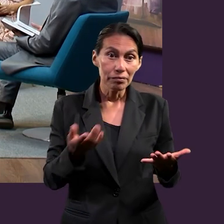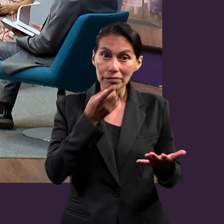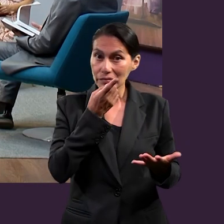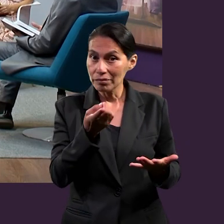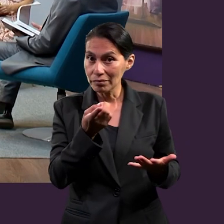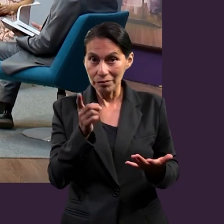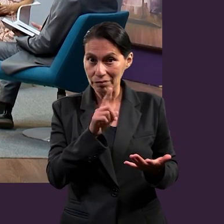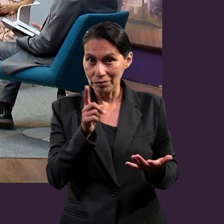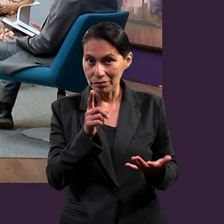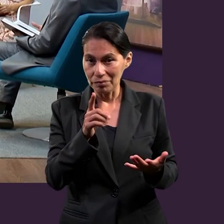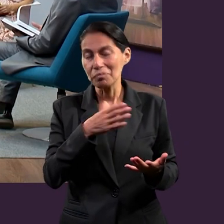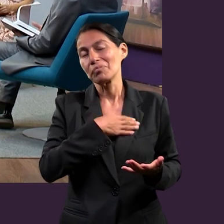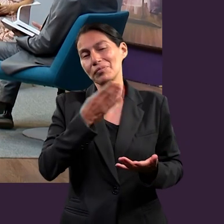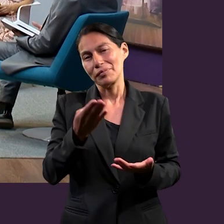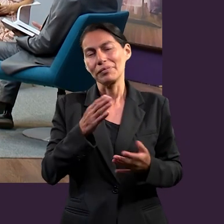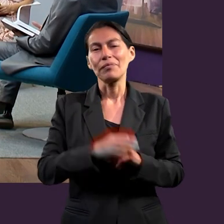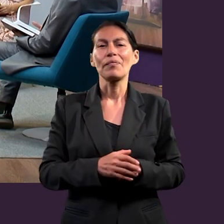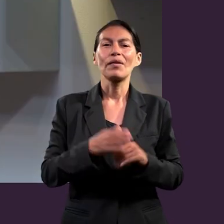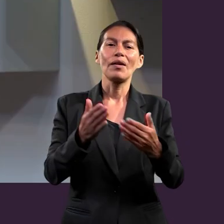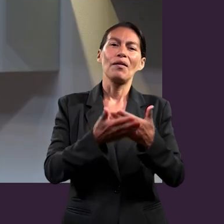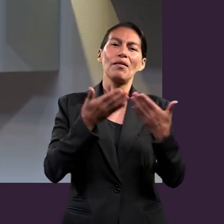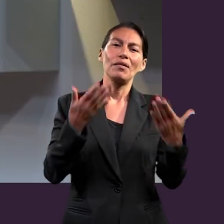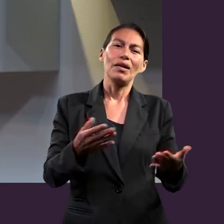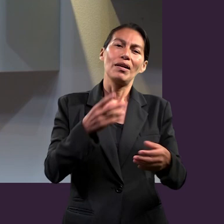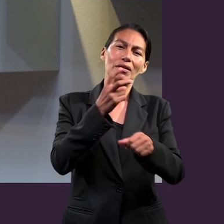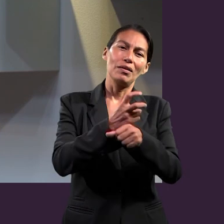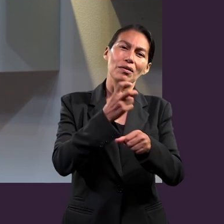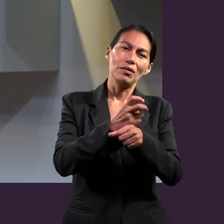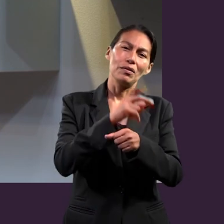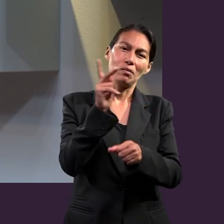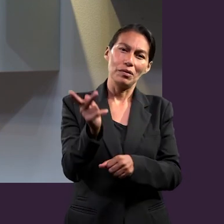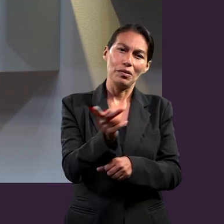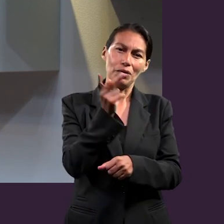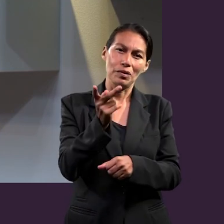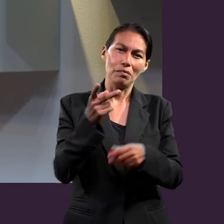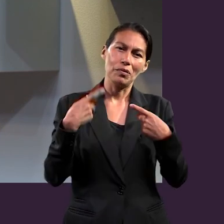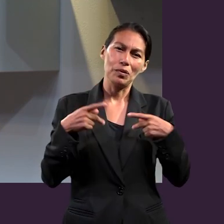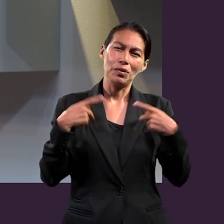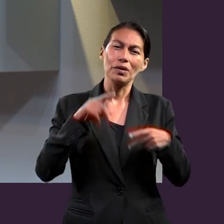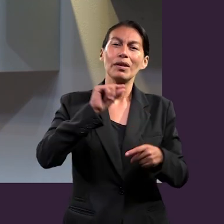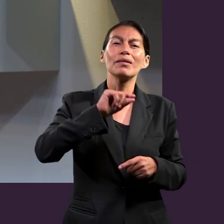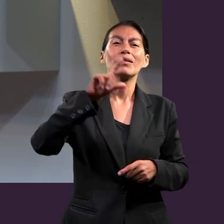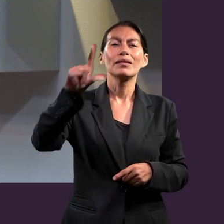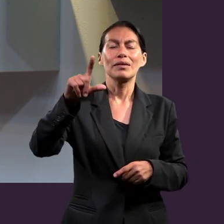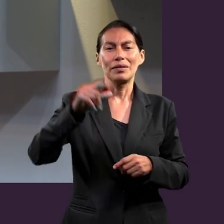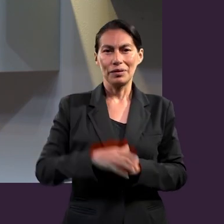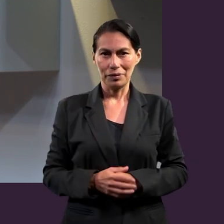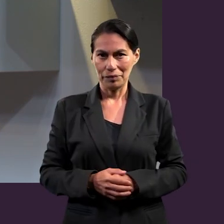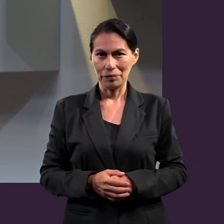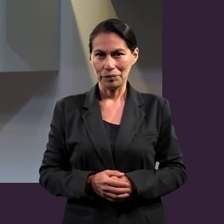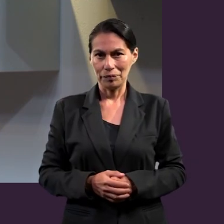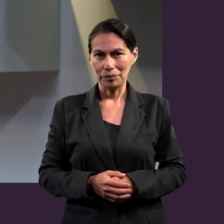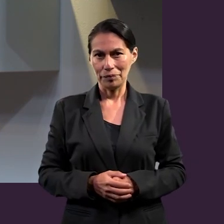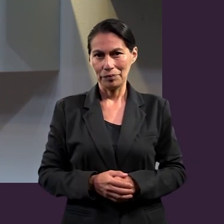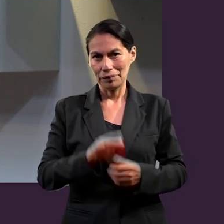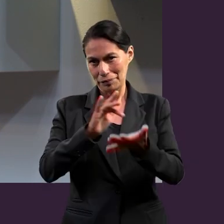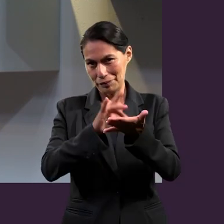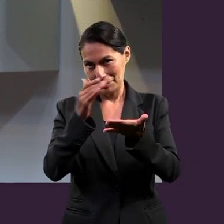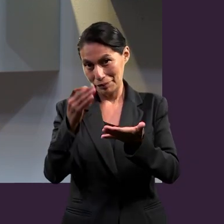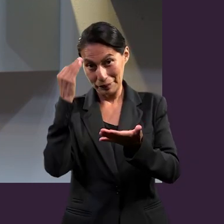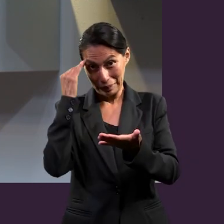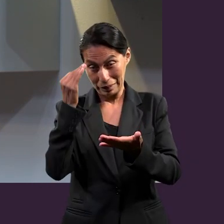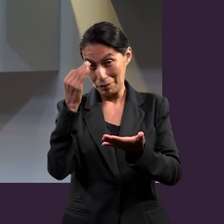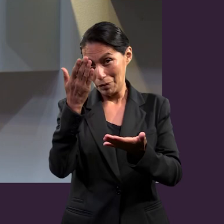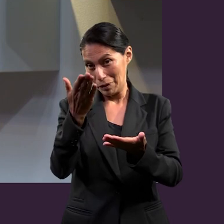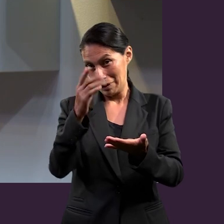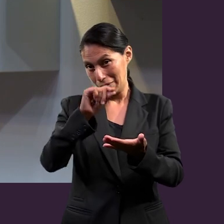Si no, es el momento de ir a la segunda pregunta, a nuestro experto, y agradecemos por ese